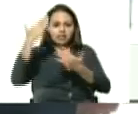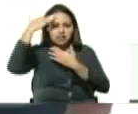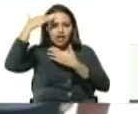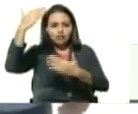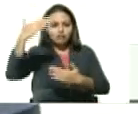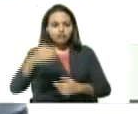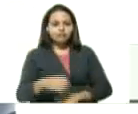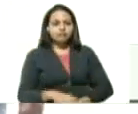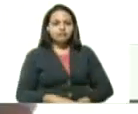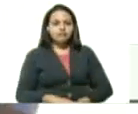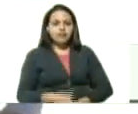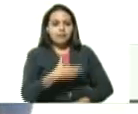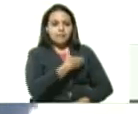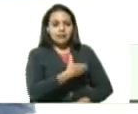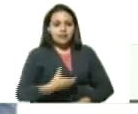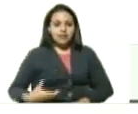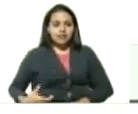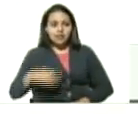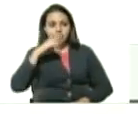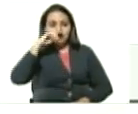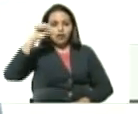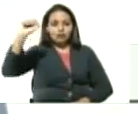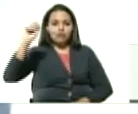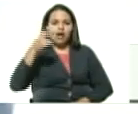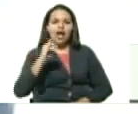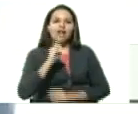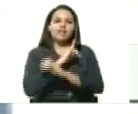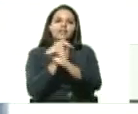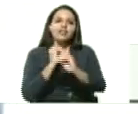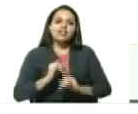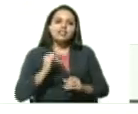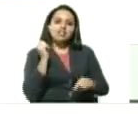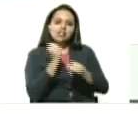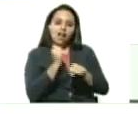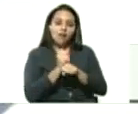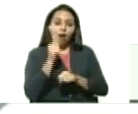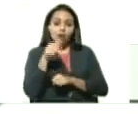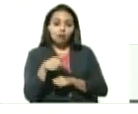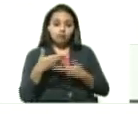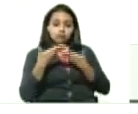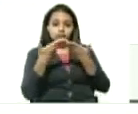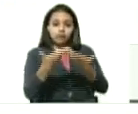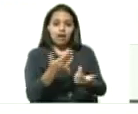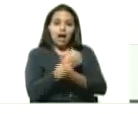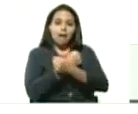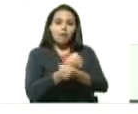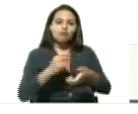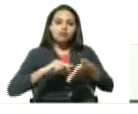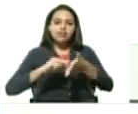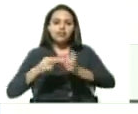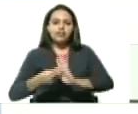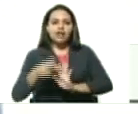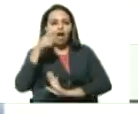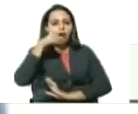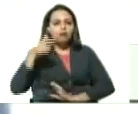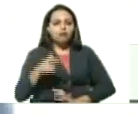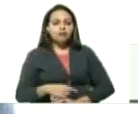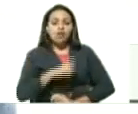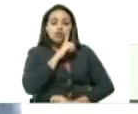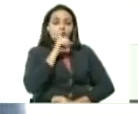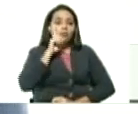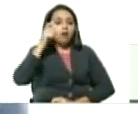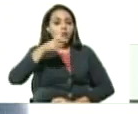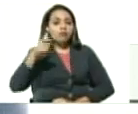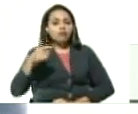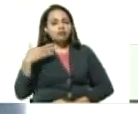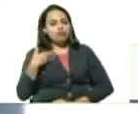presidente Nicolás Maduro estamos felices por esta gran importante obra que significa un gesto de amor para todo el pueblo peninsular en nombre de mi pueblo presidente le